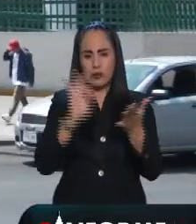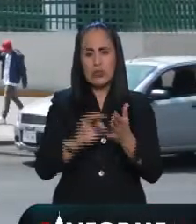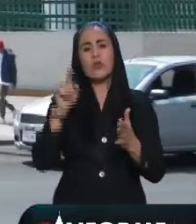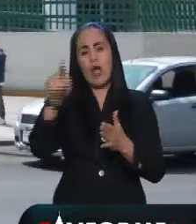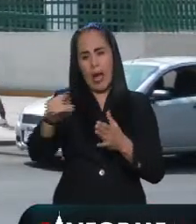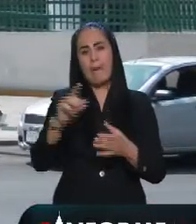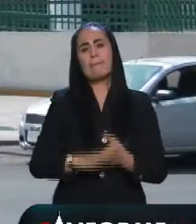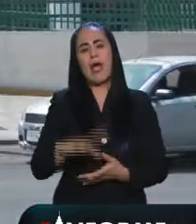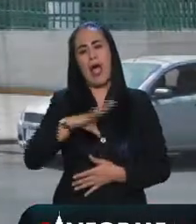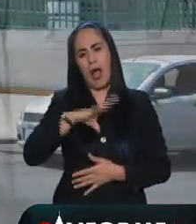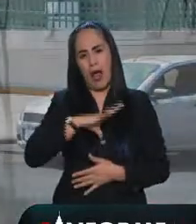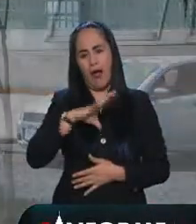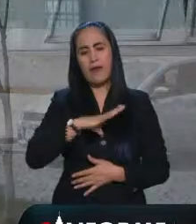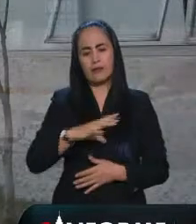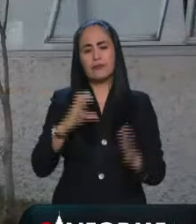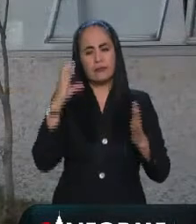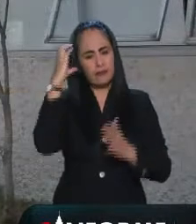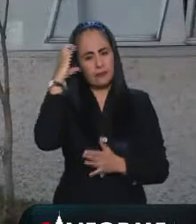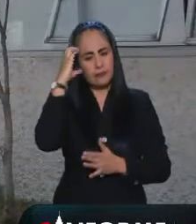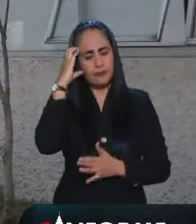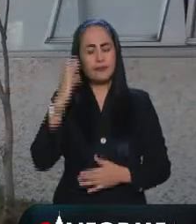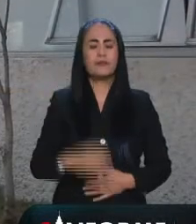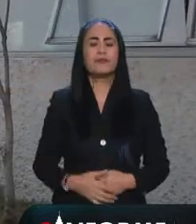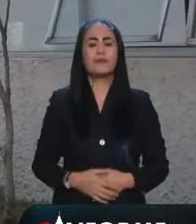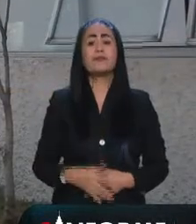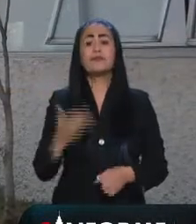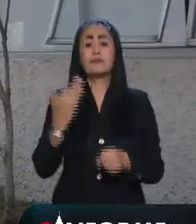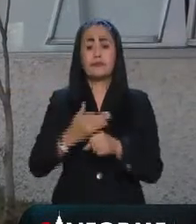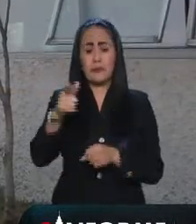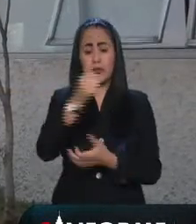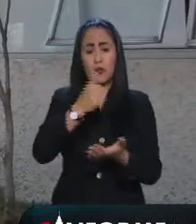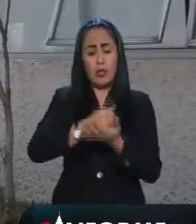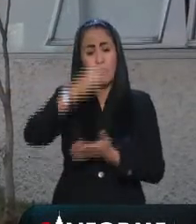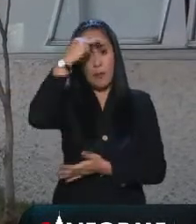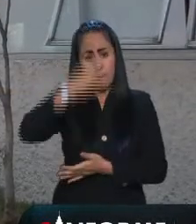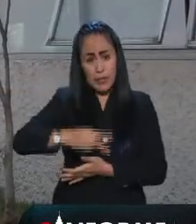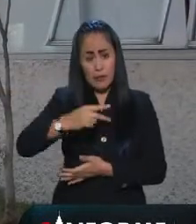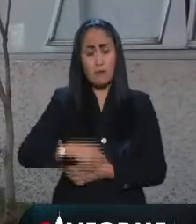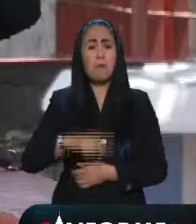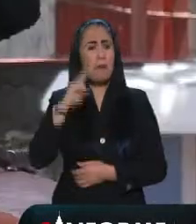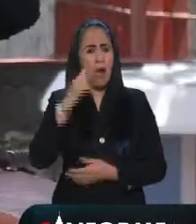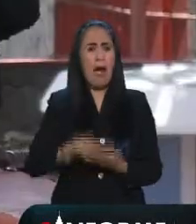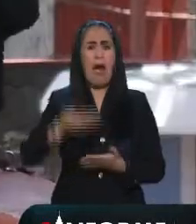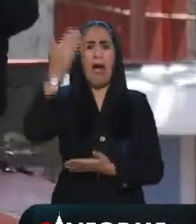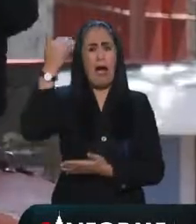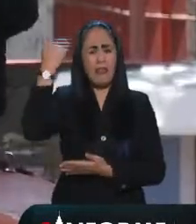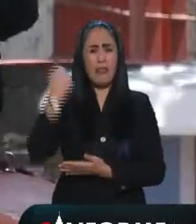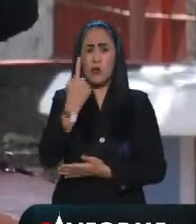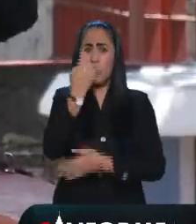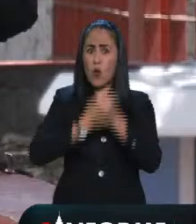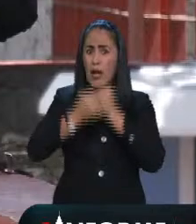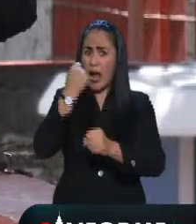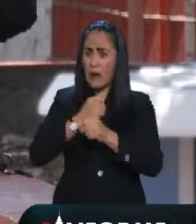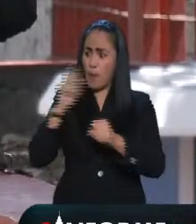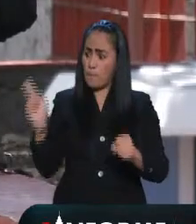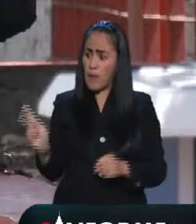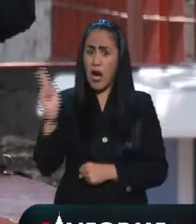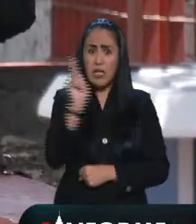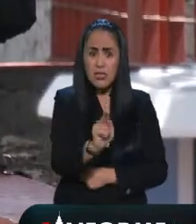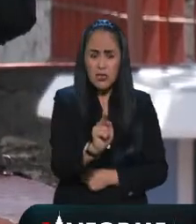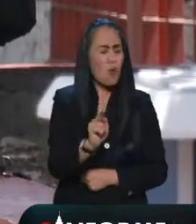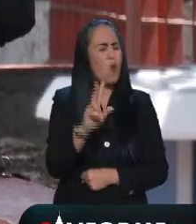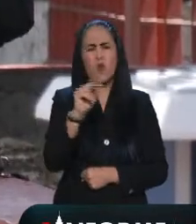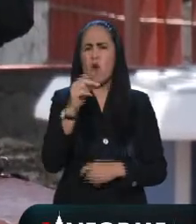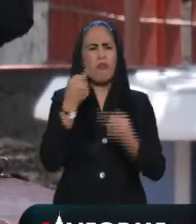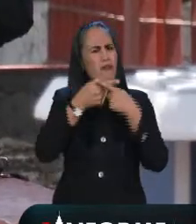La Ciudad de México es botón de muestra, donde a pesar de un incremento en los casos, el escenario dista mucho del que se tuvo hace un año, en cuanto a hospitalizaciones, pero